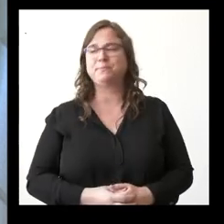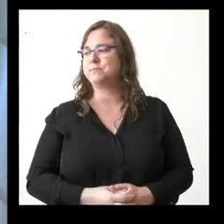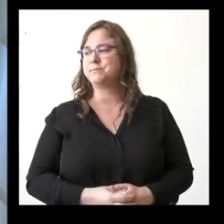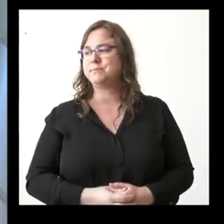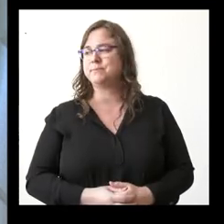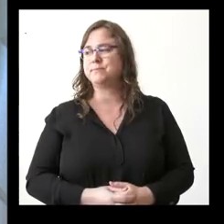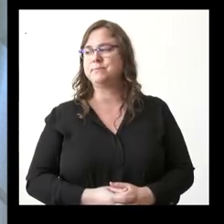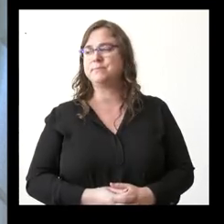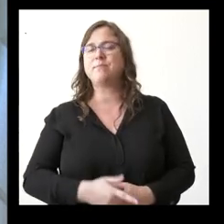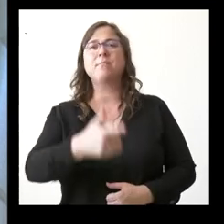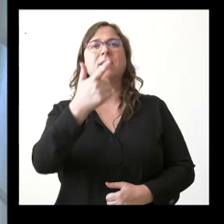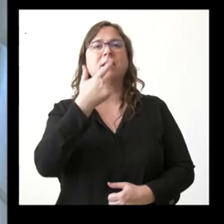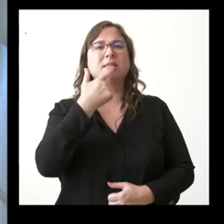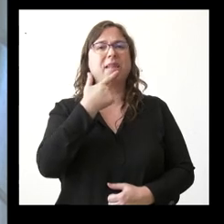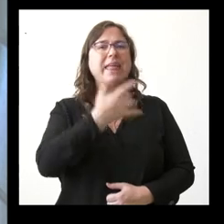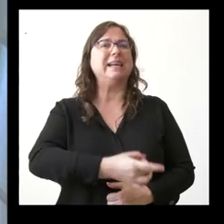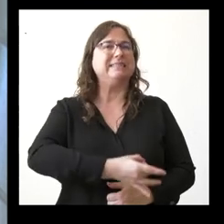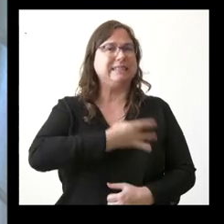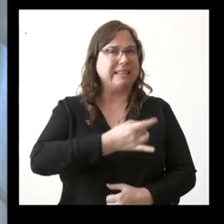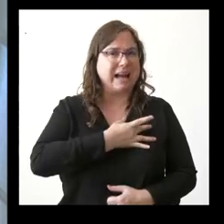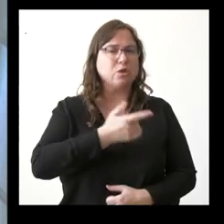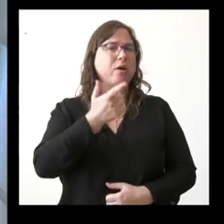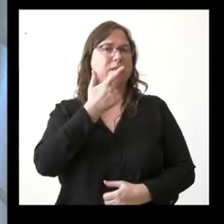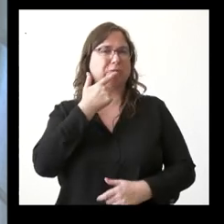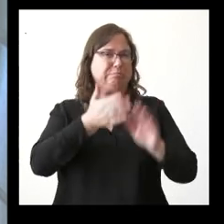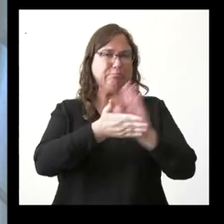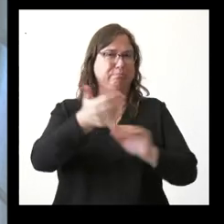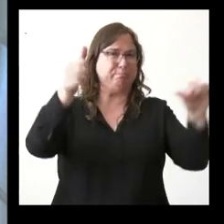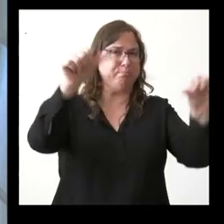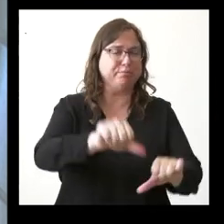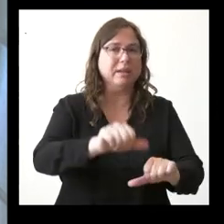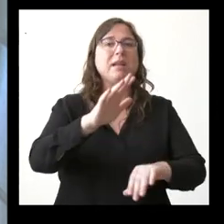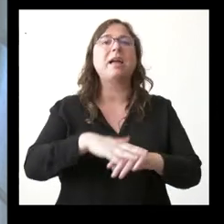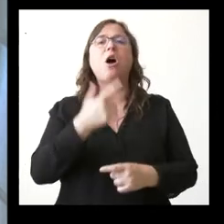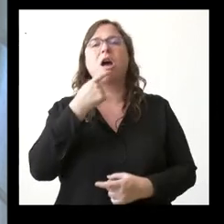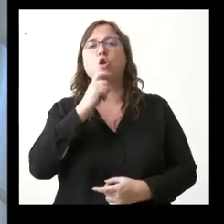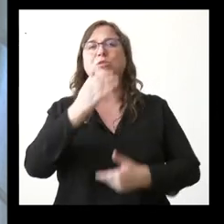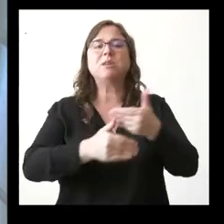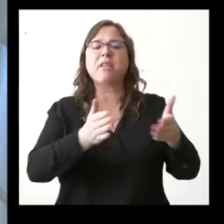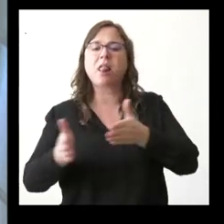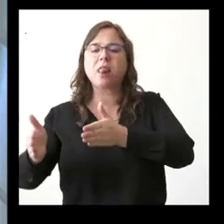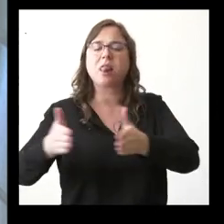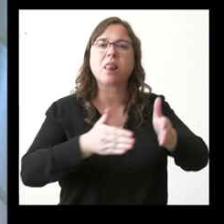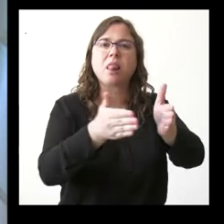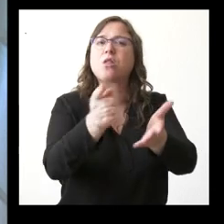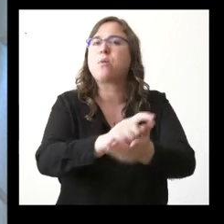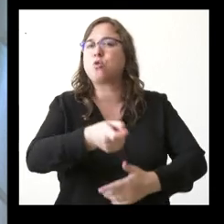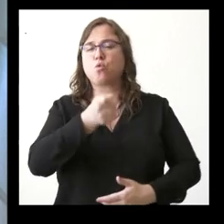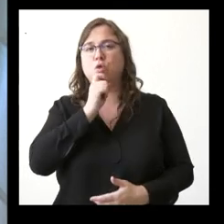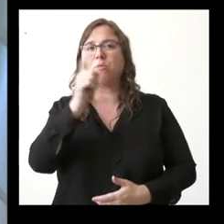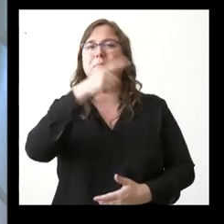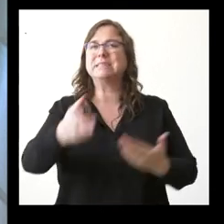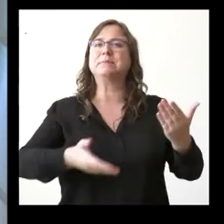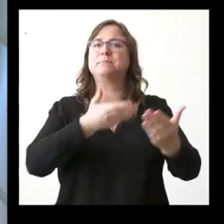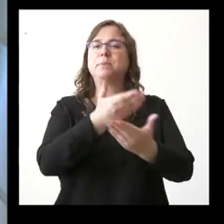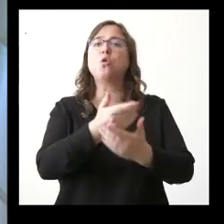que se hizo de recorte de las subvenciones qué les va a decir para reconducir esto y luego cuál es el por qué se ha invitado al